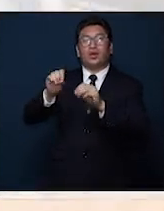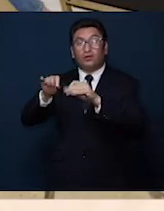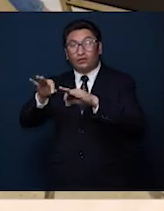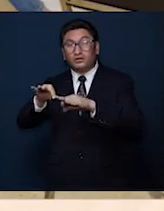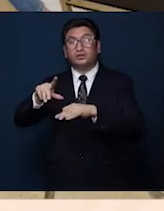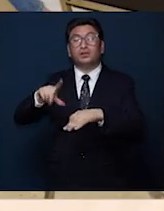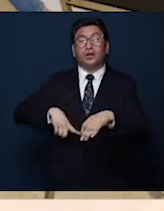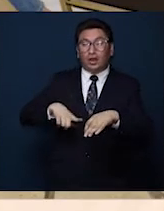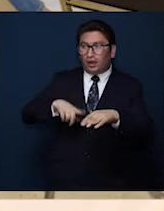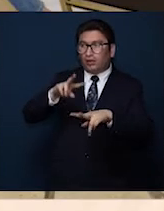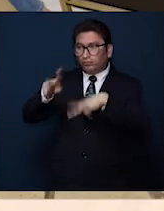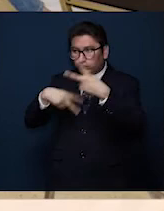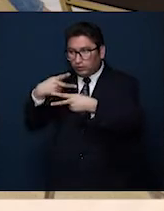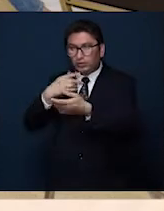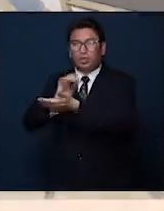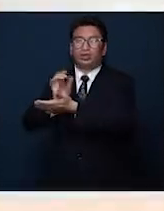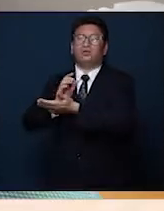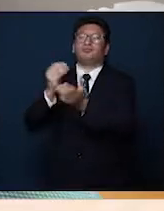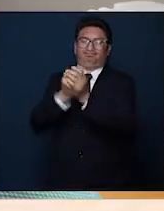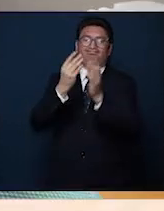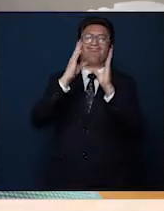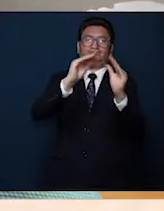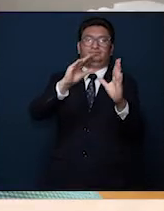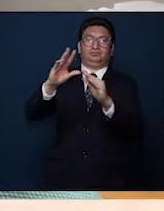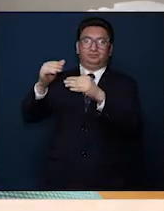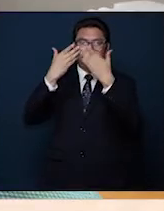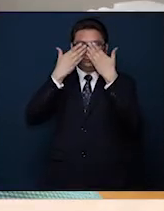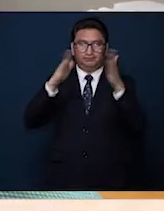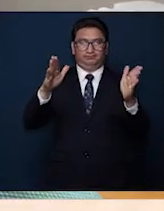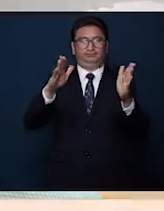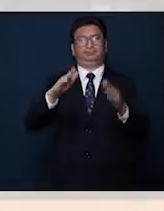discriminado y les damos talleres de sensibilización.